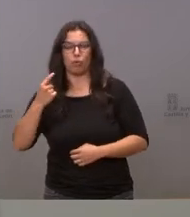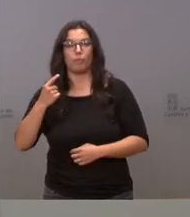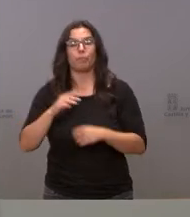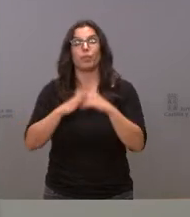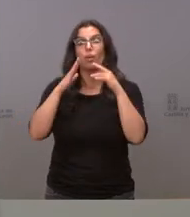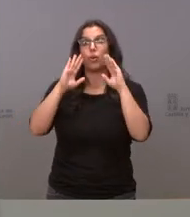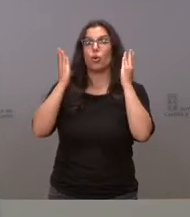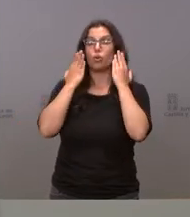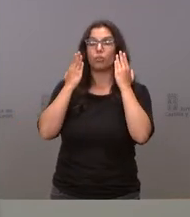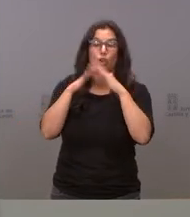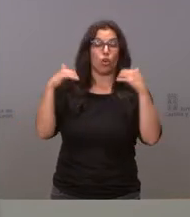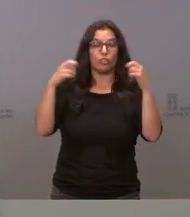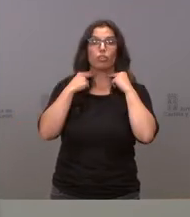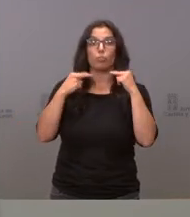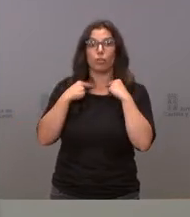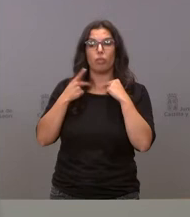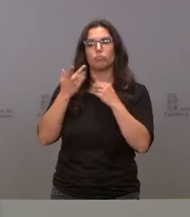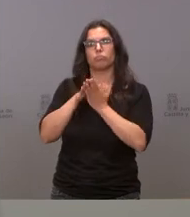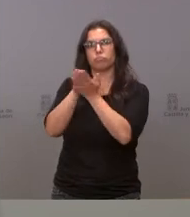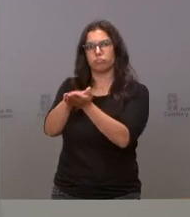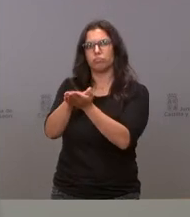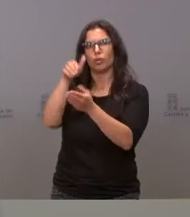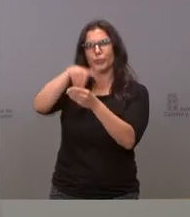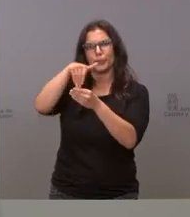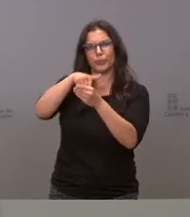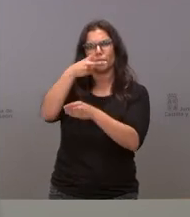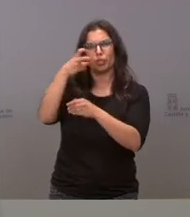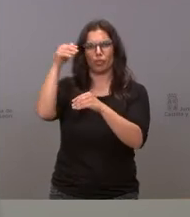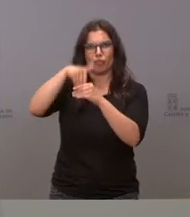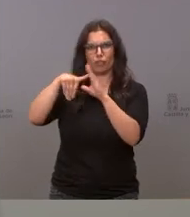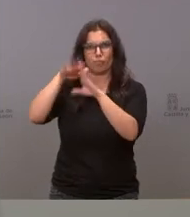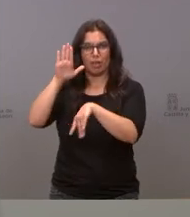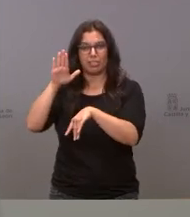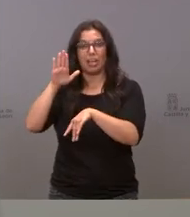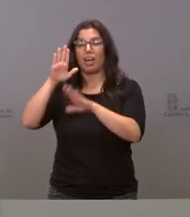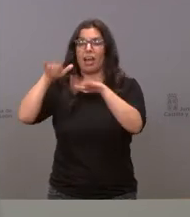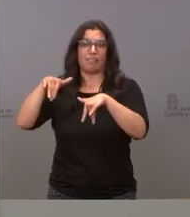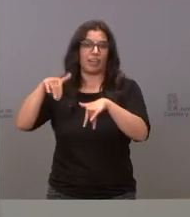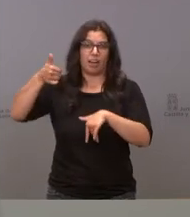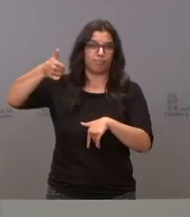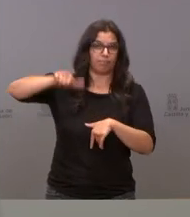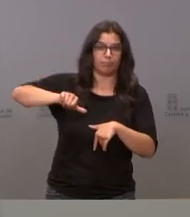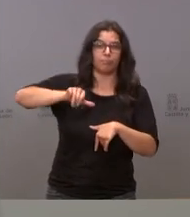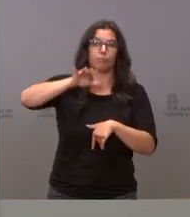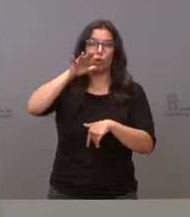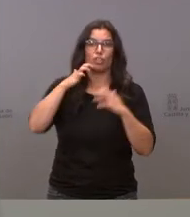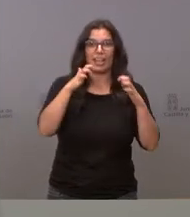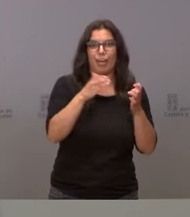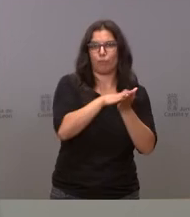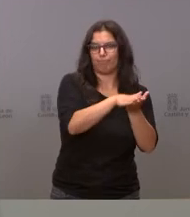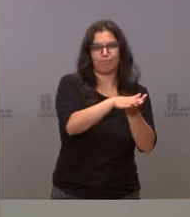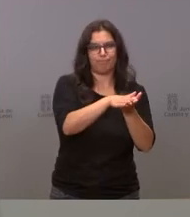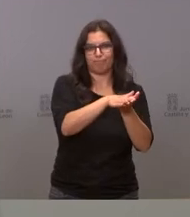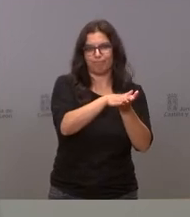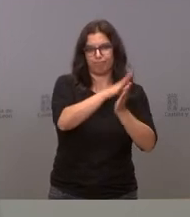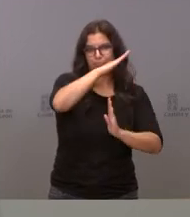con más de 300 votos el Congreso y sin embargo no entró en vigor porque no llegó a pasar por el Senado pero se trata